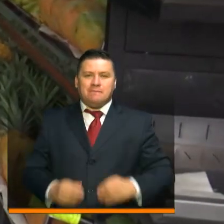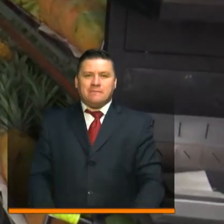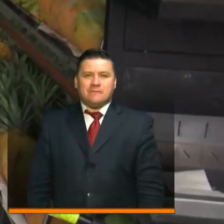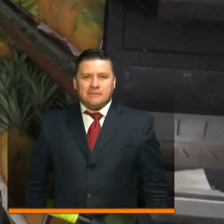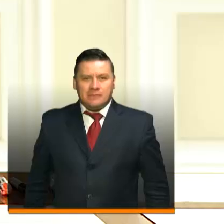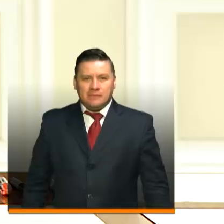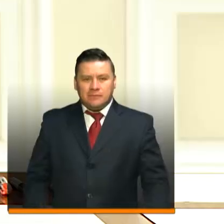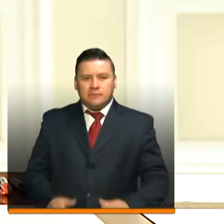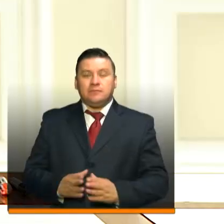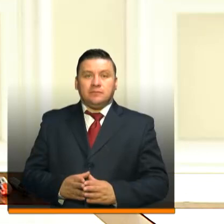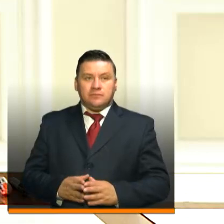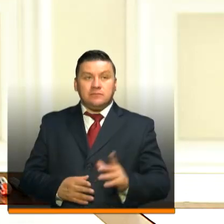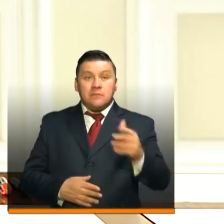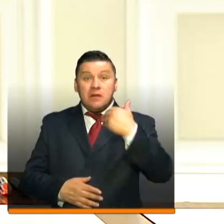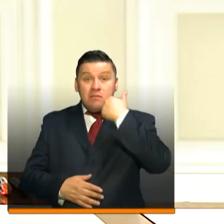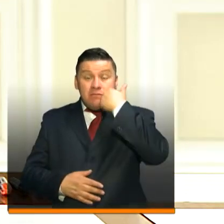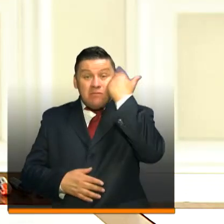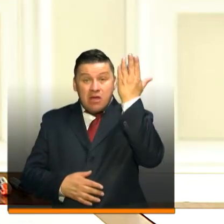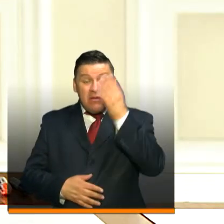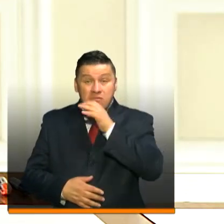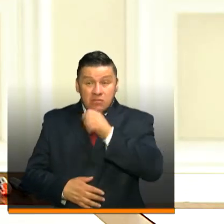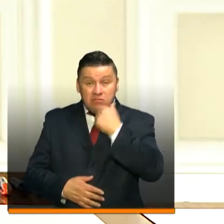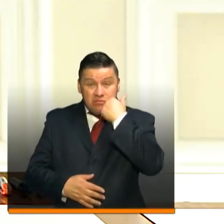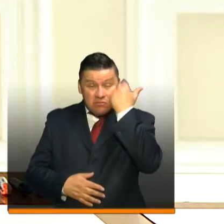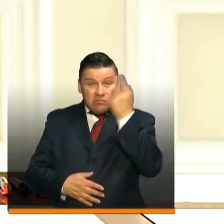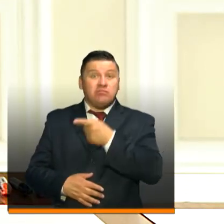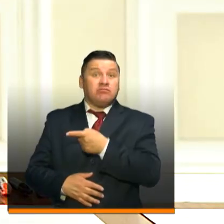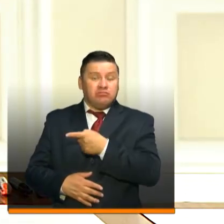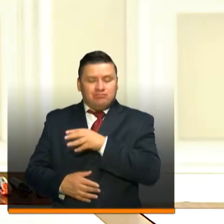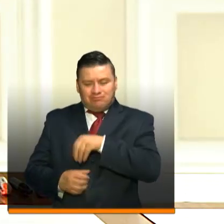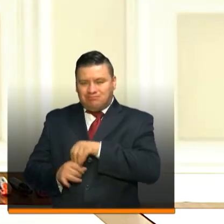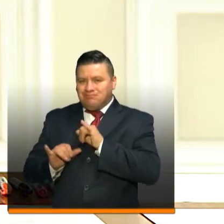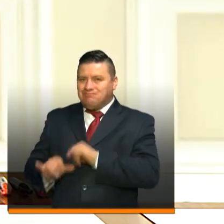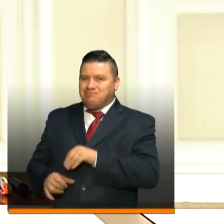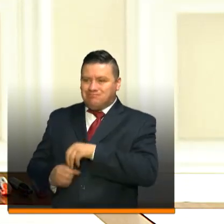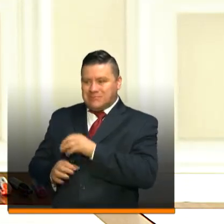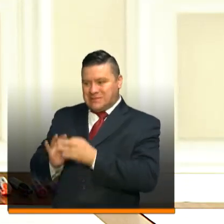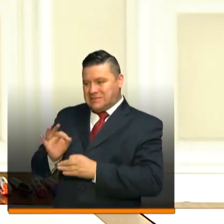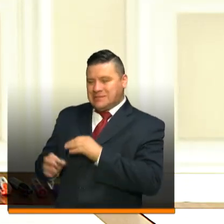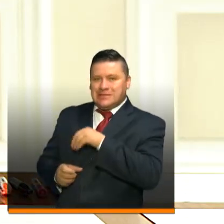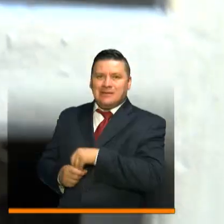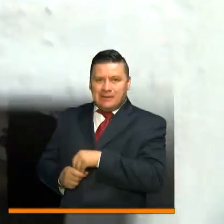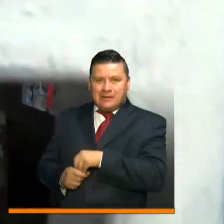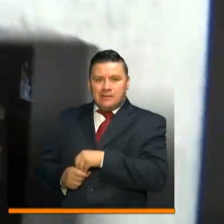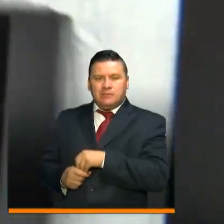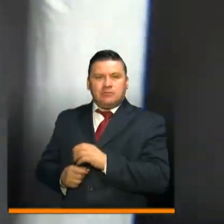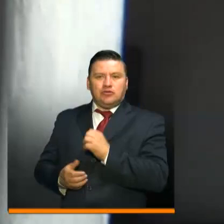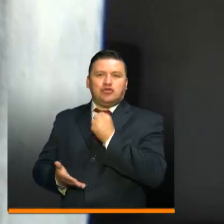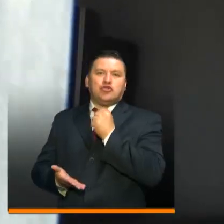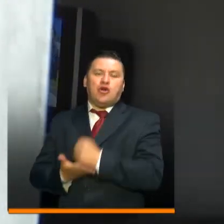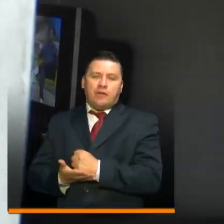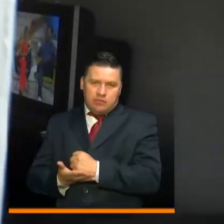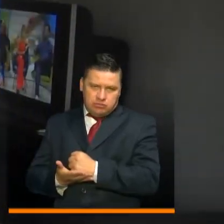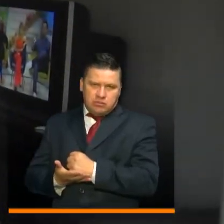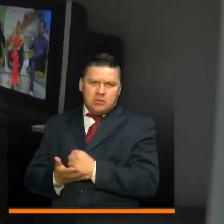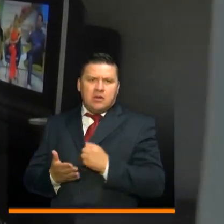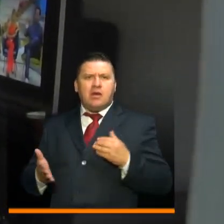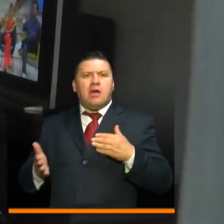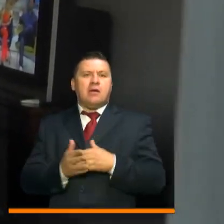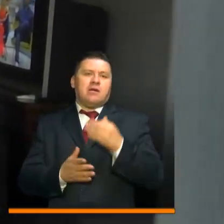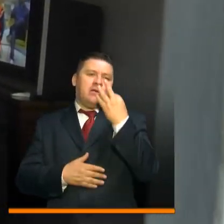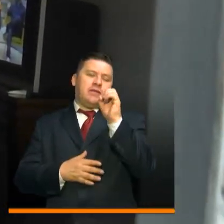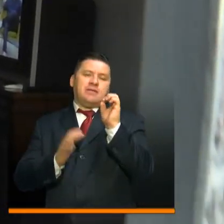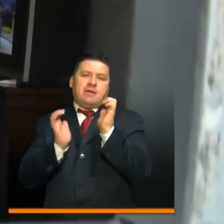Los adultos mayores se van a mantener en ese aislamiento preventivo obligatorio hasta el